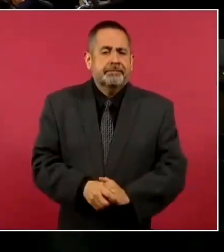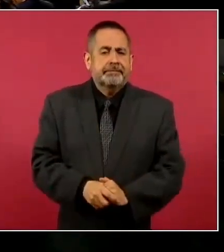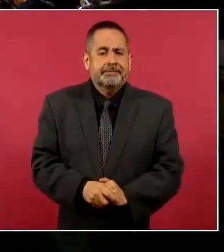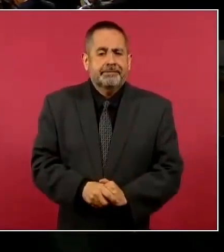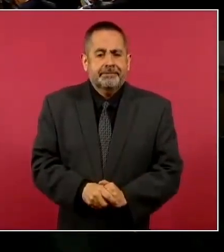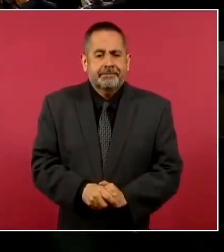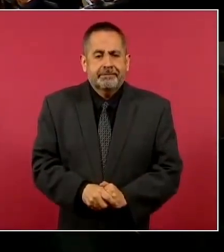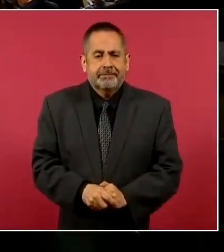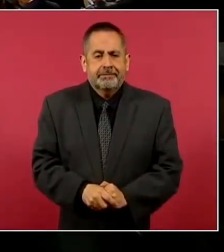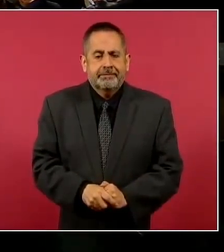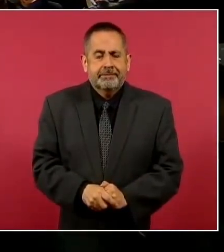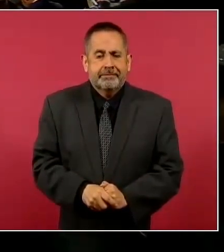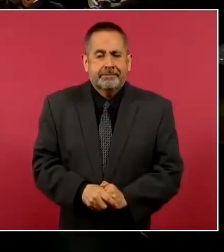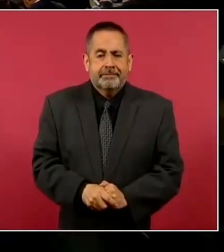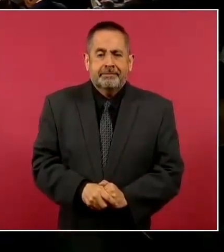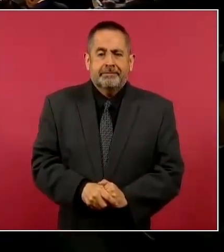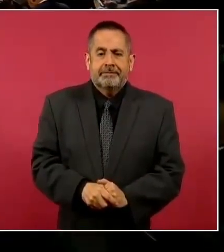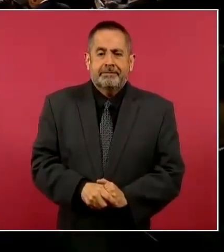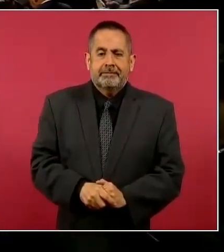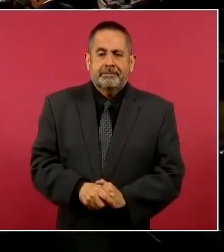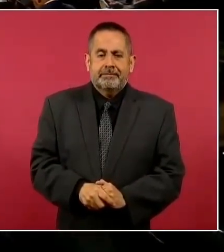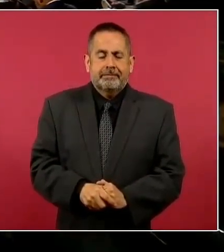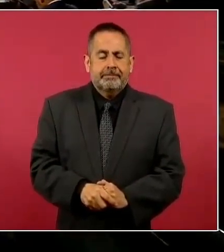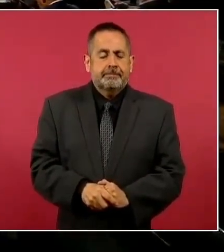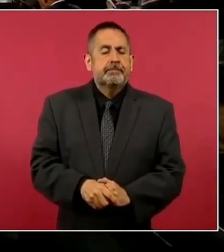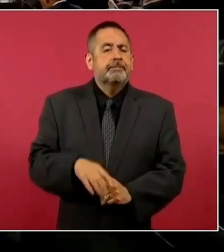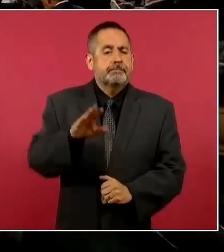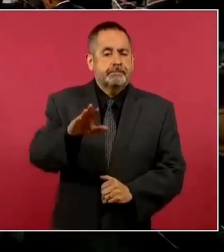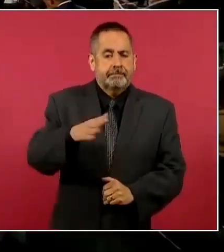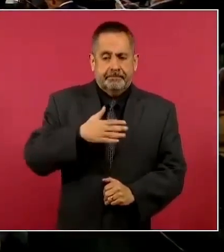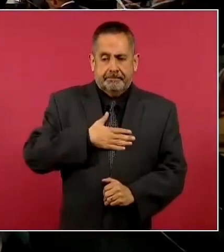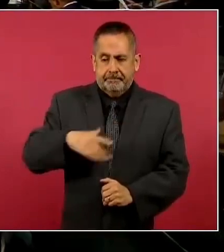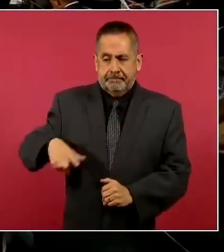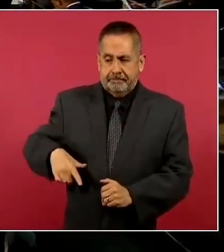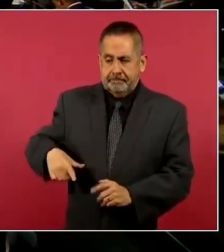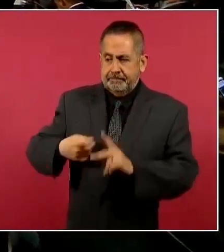el inicio del gobierno